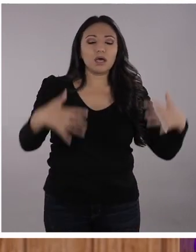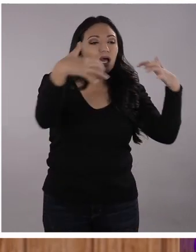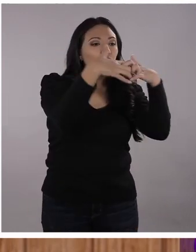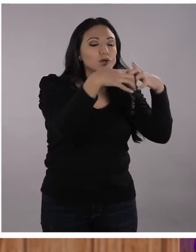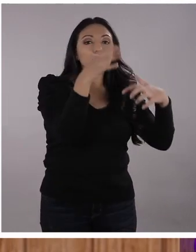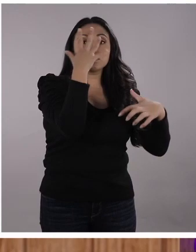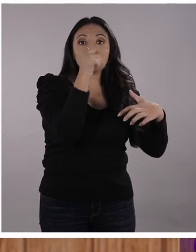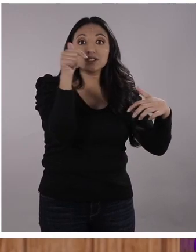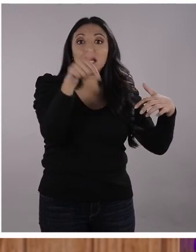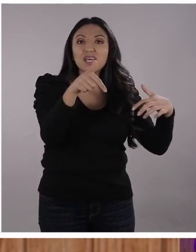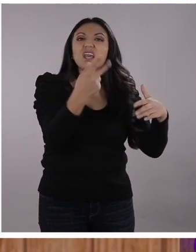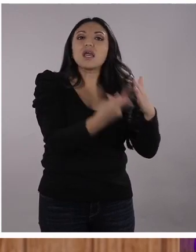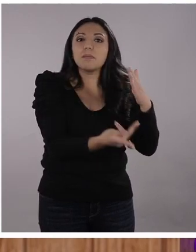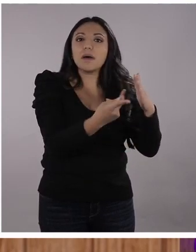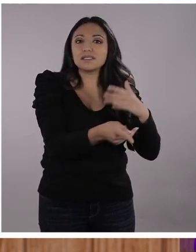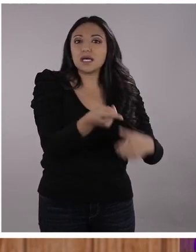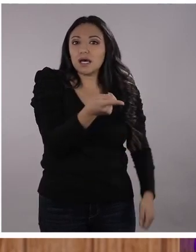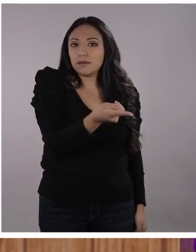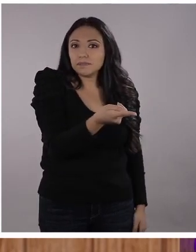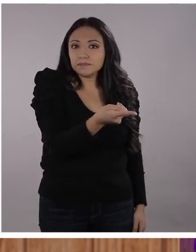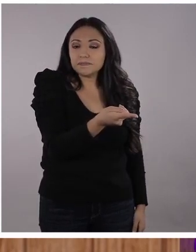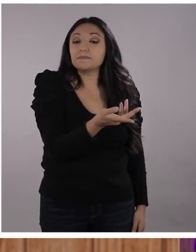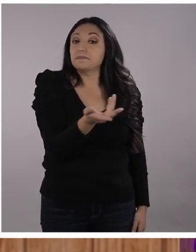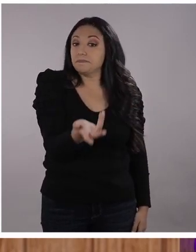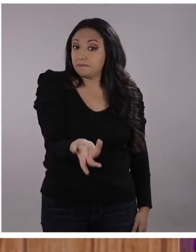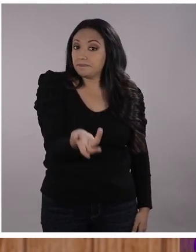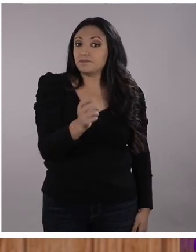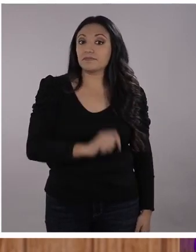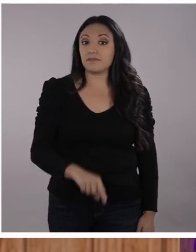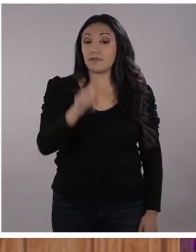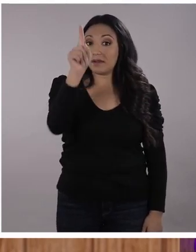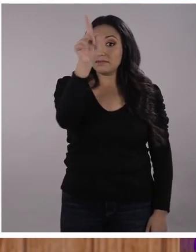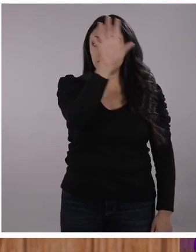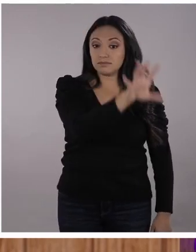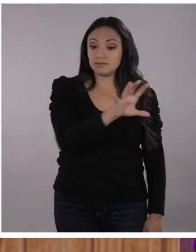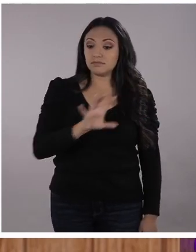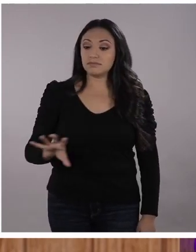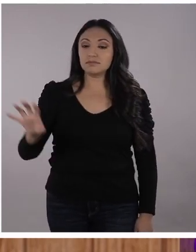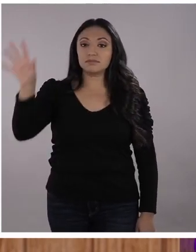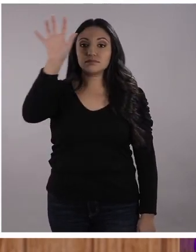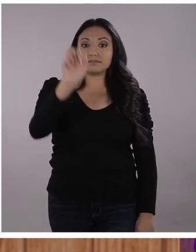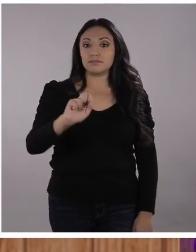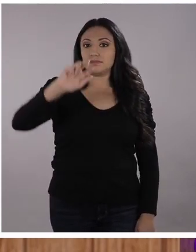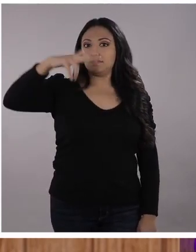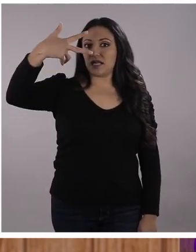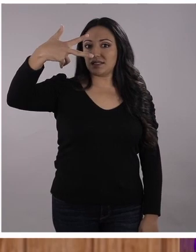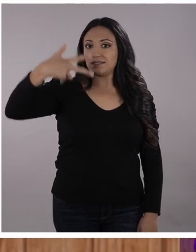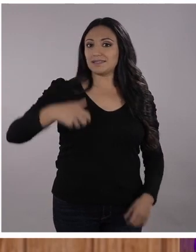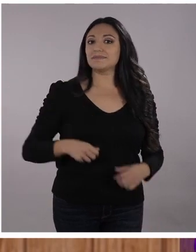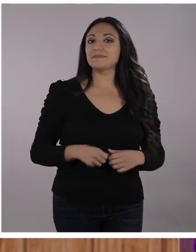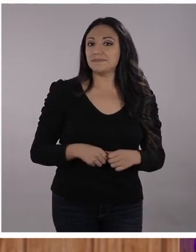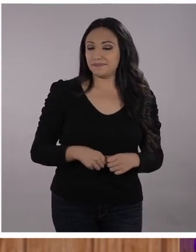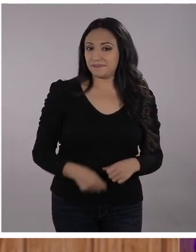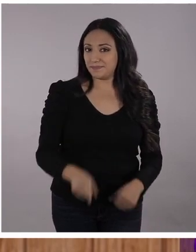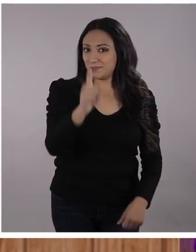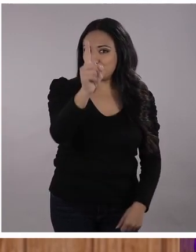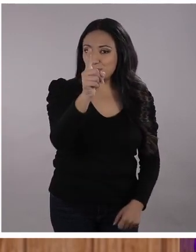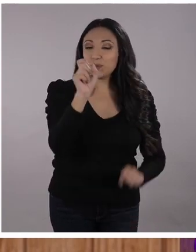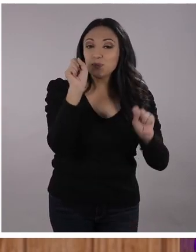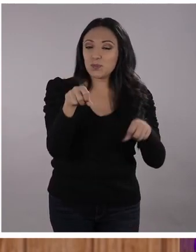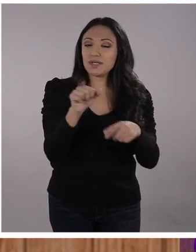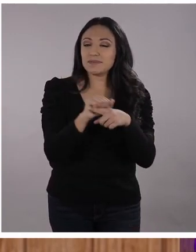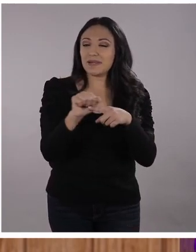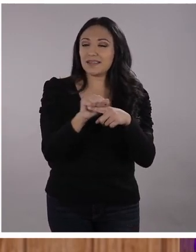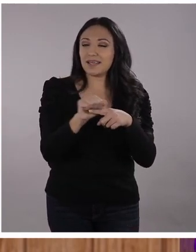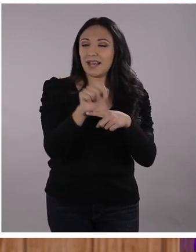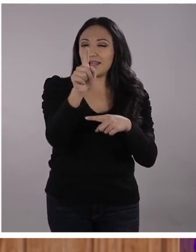pasan ahí cosas maravillosas. Esta es la rutina, conectar, extender y desafiar. Espero